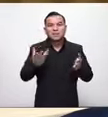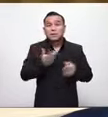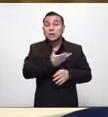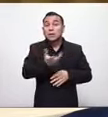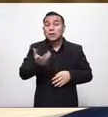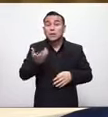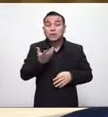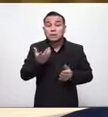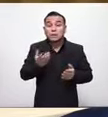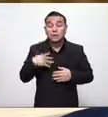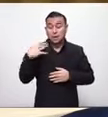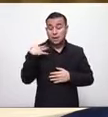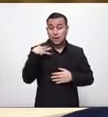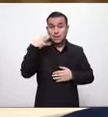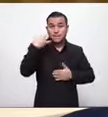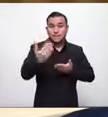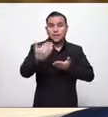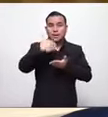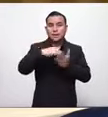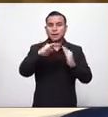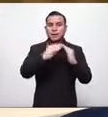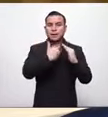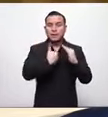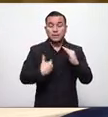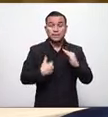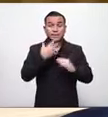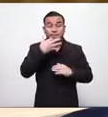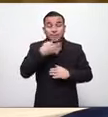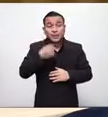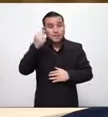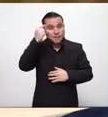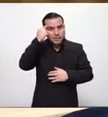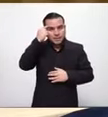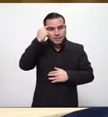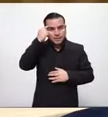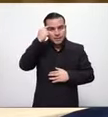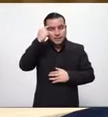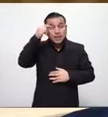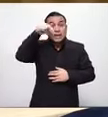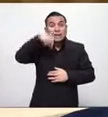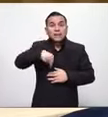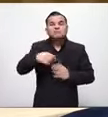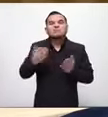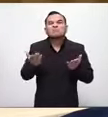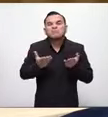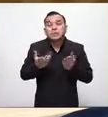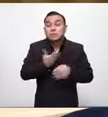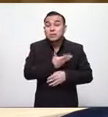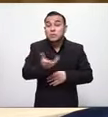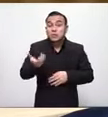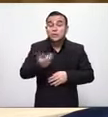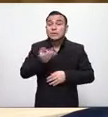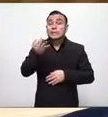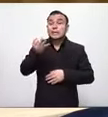que se ha hecho porque creemos que es aquí donde debemos de estar